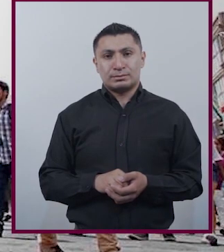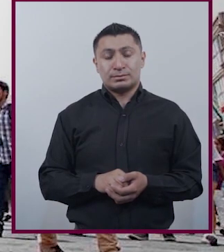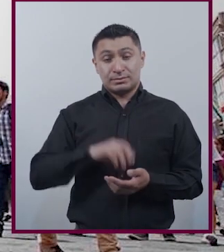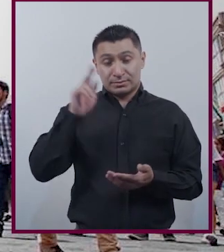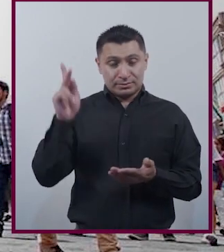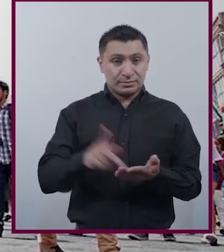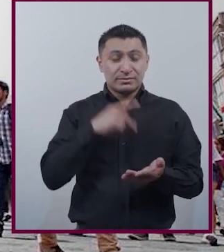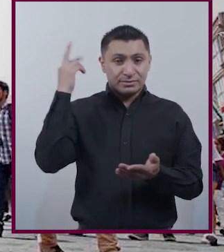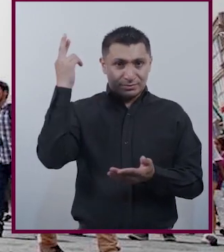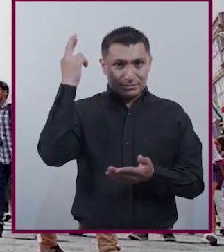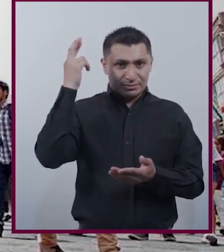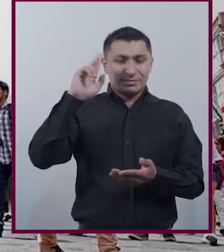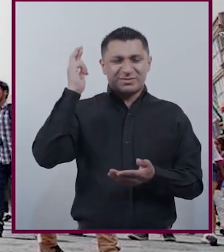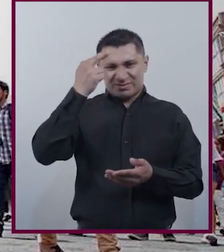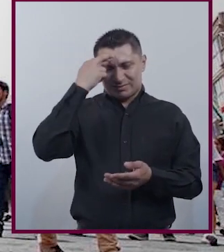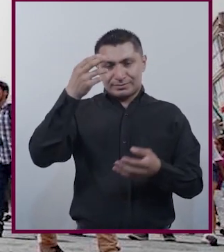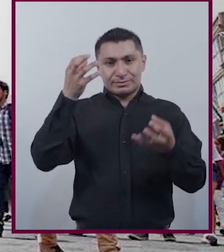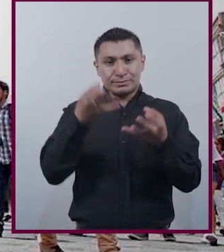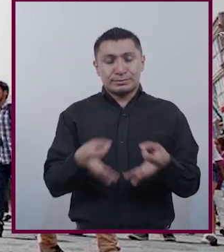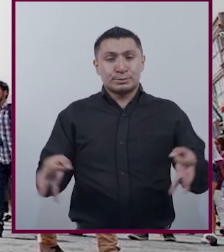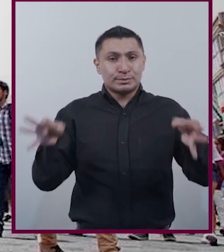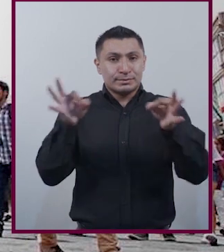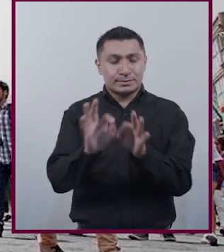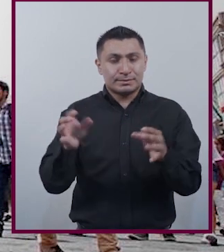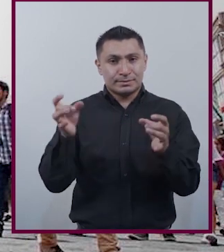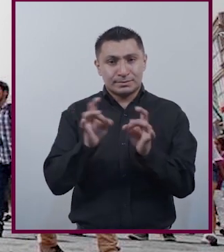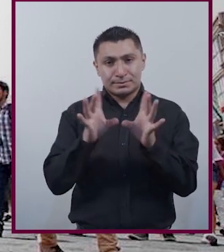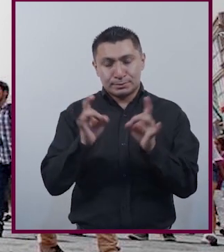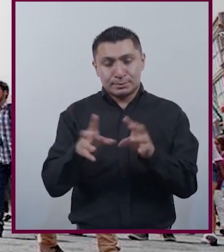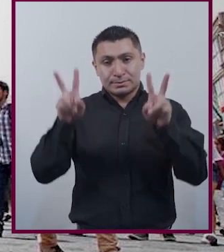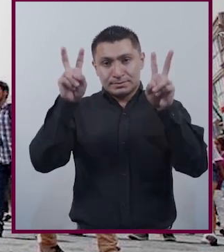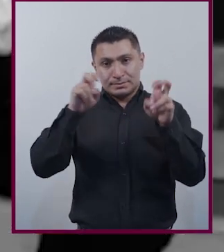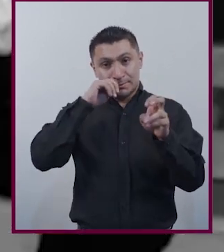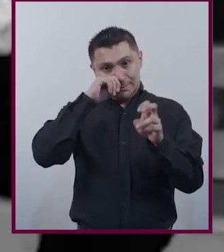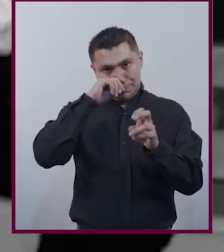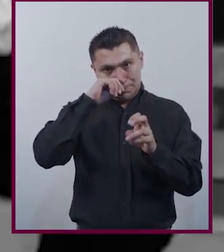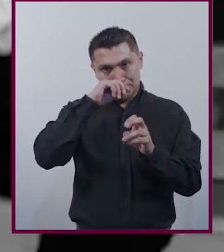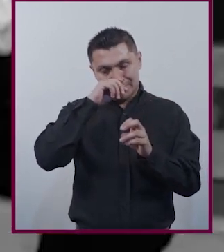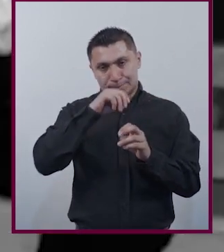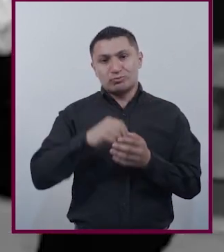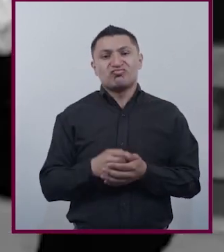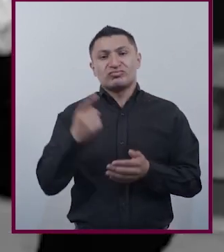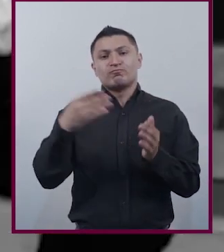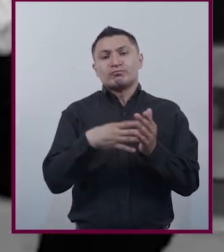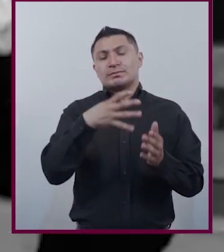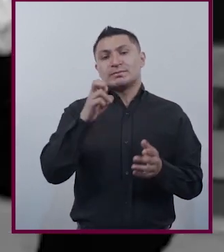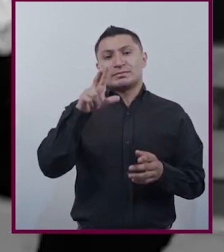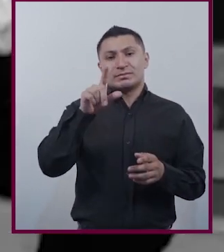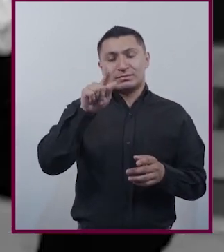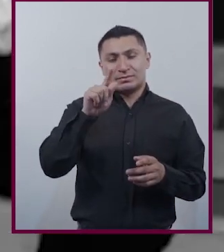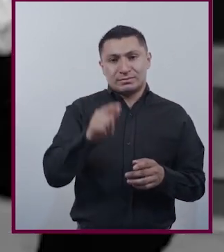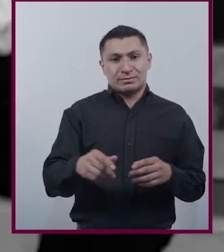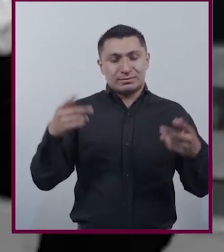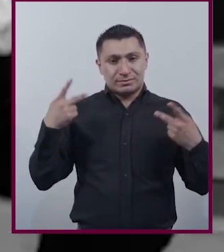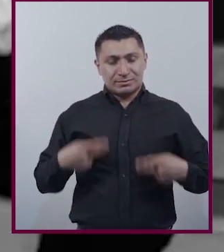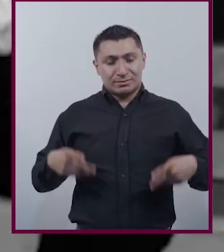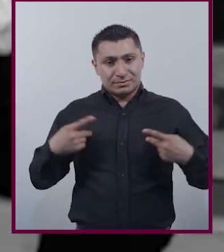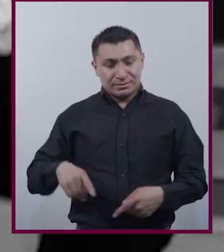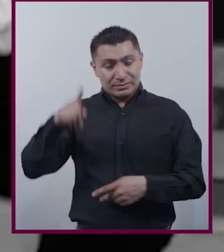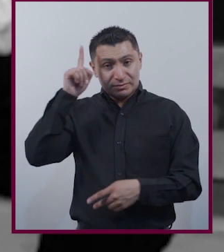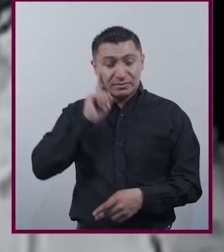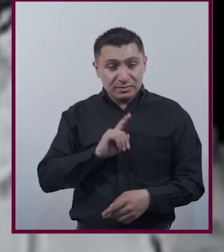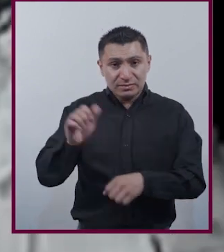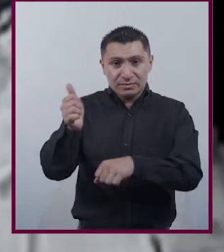Repasemos Algunos momentos Importantes Que tienen que ver Con nuestro tema En los años 70 La activista Actriz Y